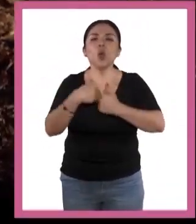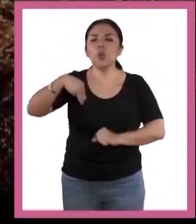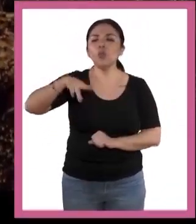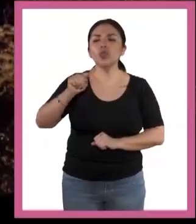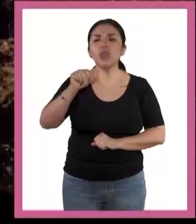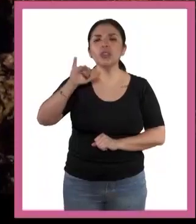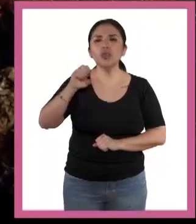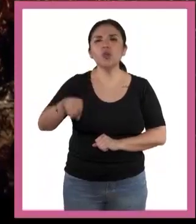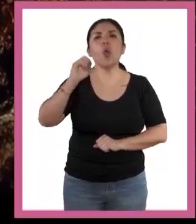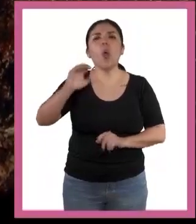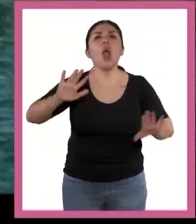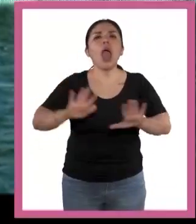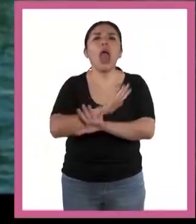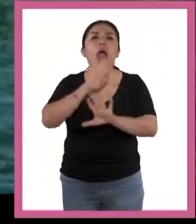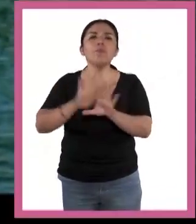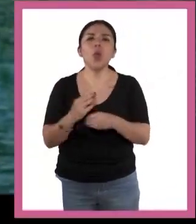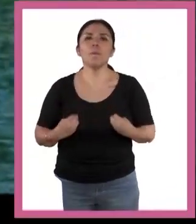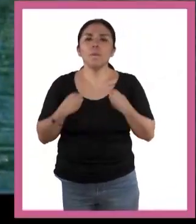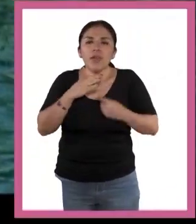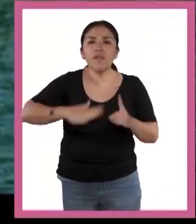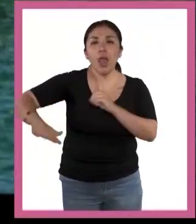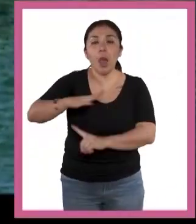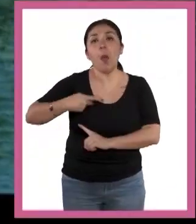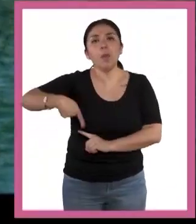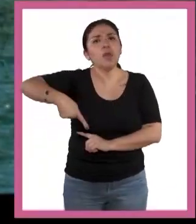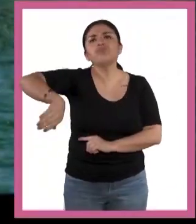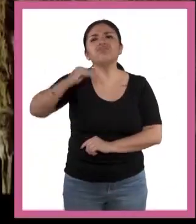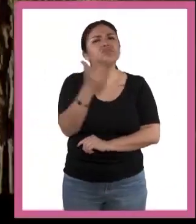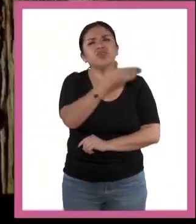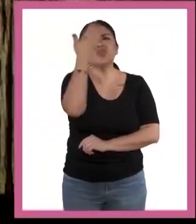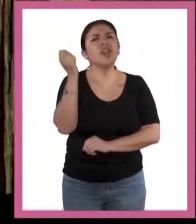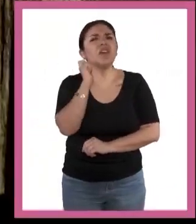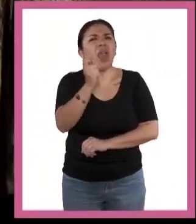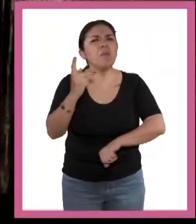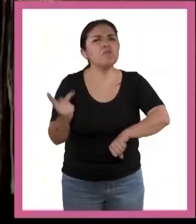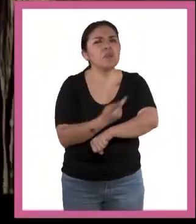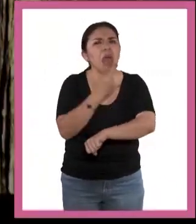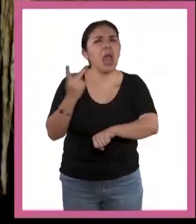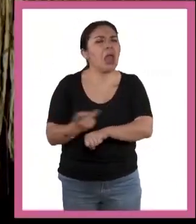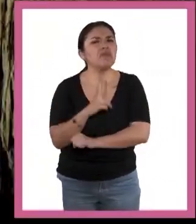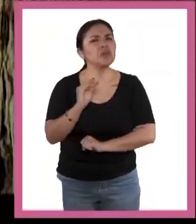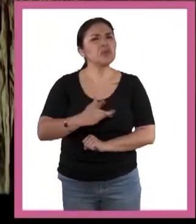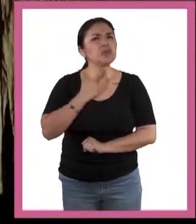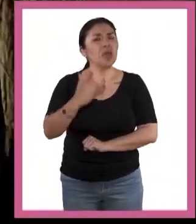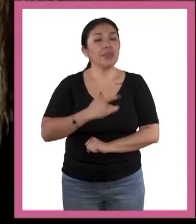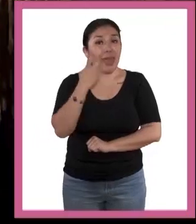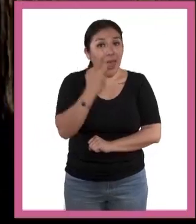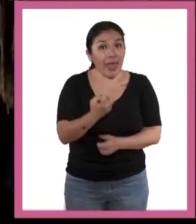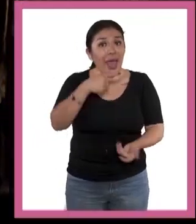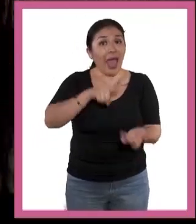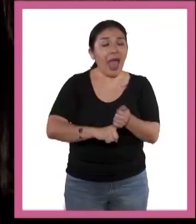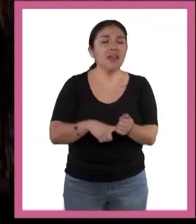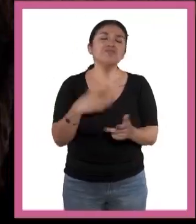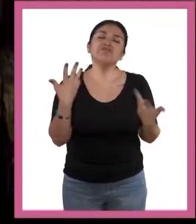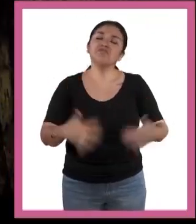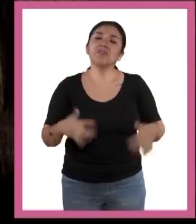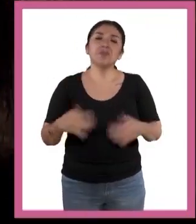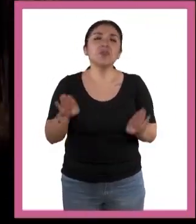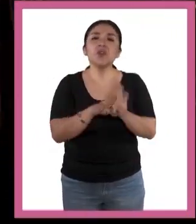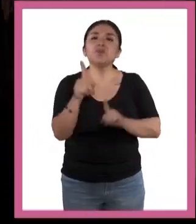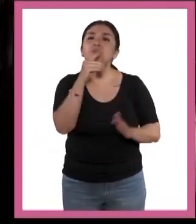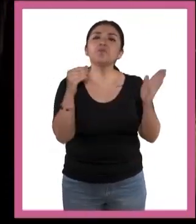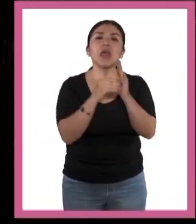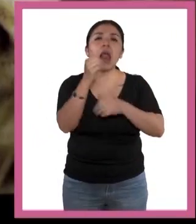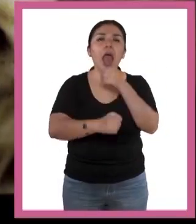cambiar de entorno. Pero son inconscientes de eso, y ese cambio requiere de cientos o miles de años.